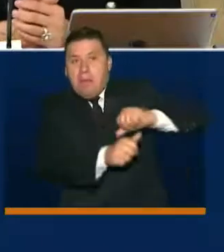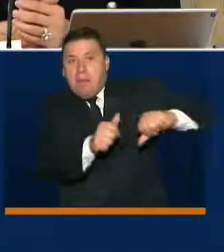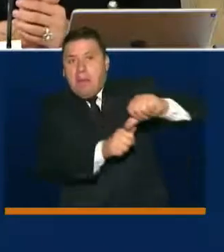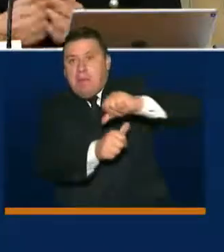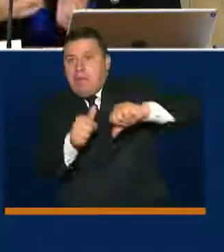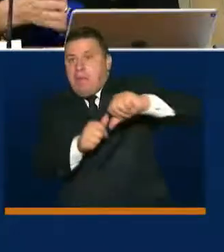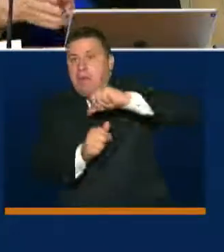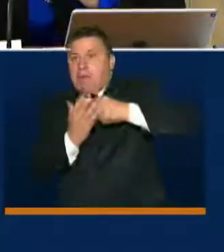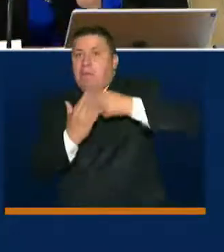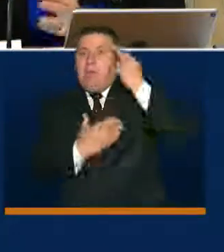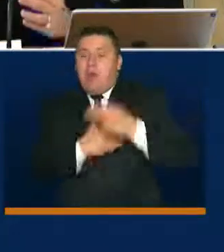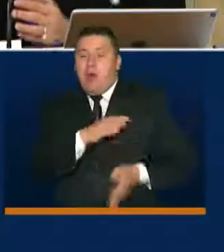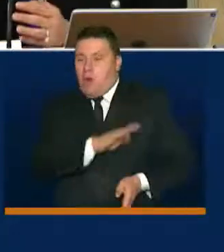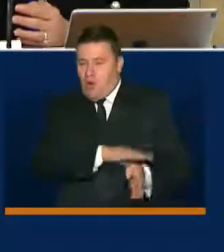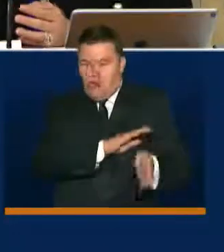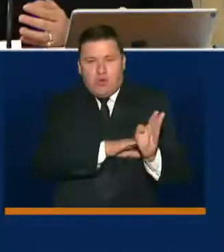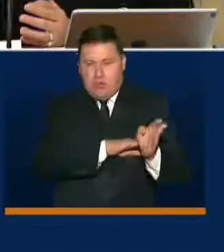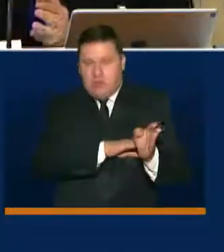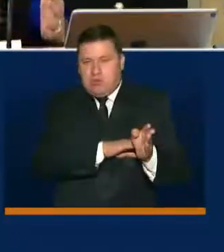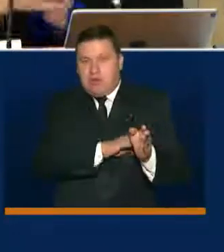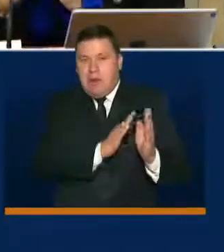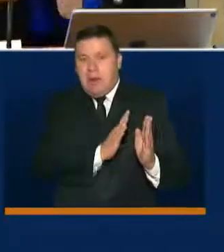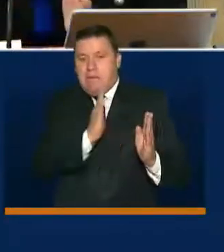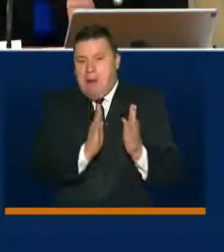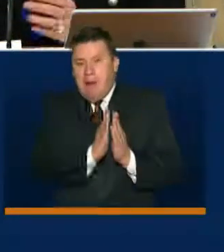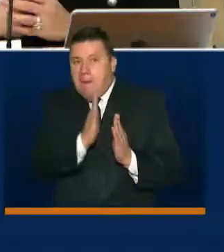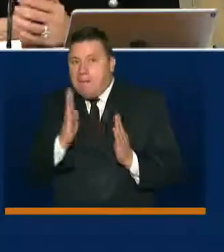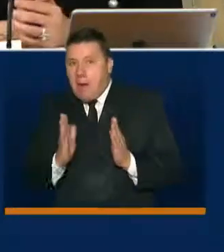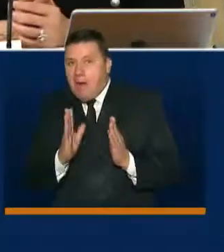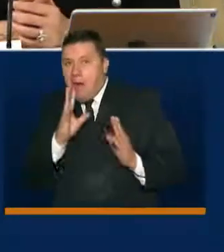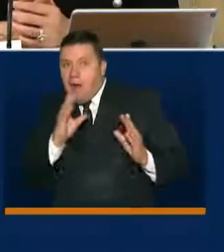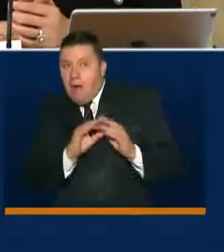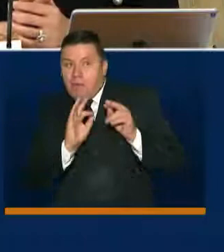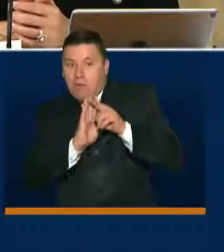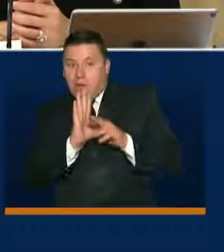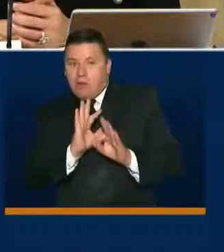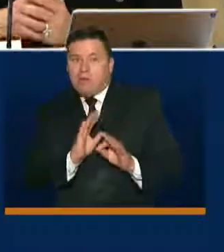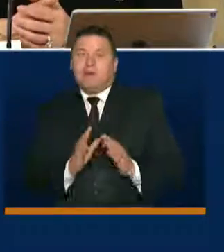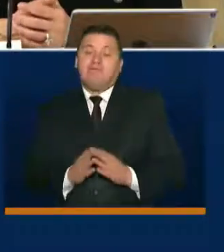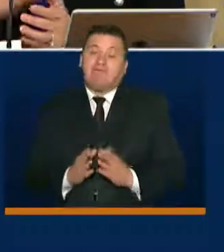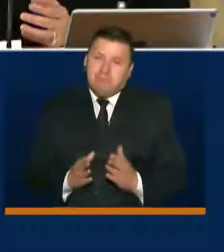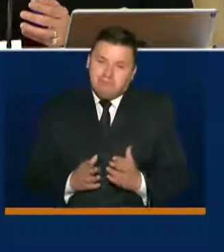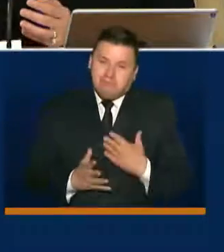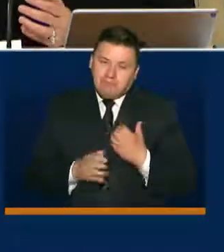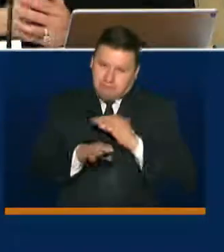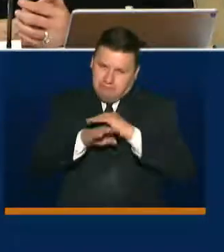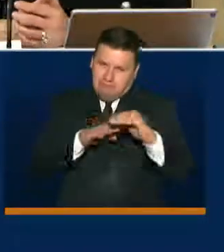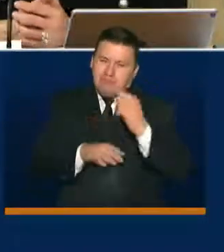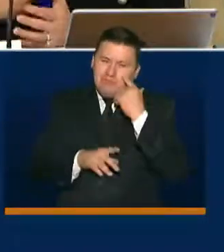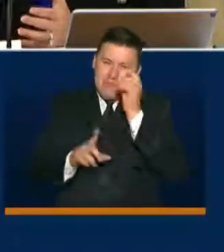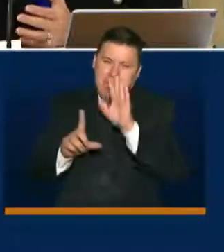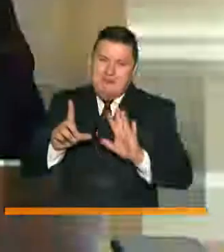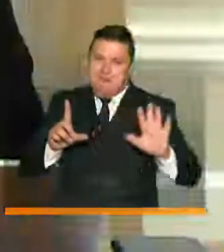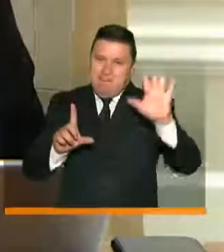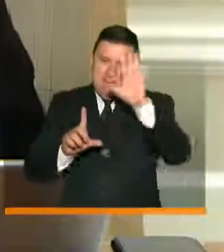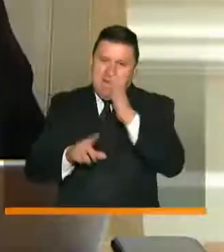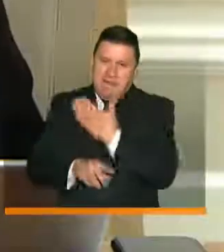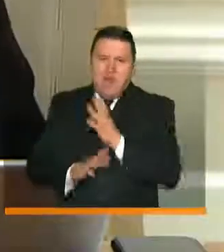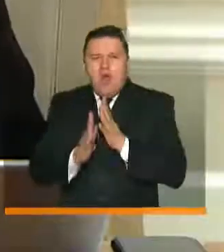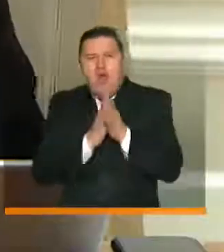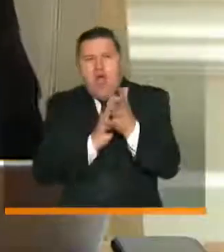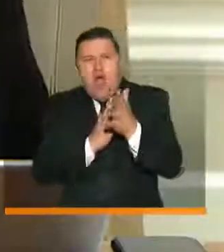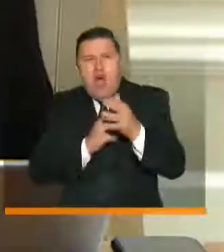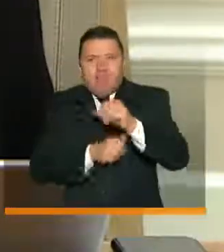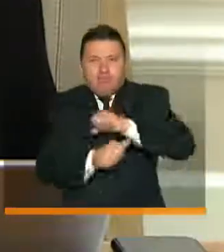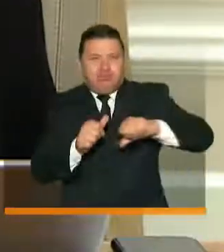parcial del proyecto para seguir adelante en las siguientes fases con la consolidación de todo el corredor. Quiero invitarlos a ver un video que nos cuentan sobre la